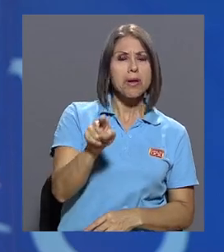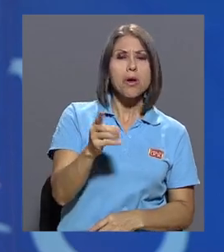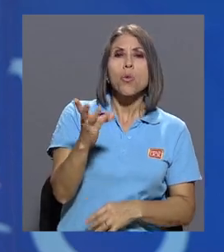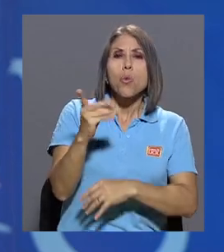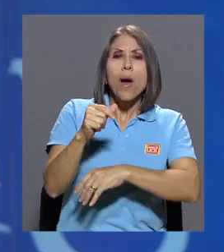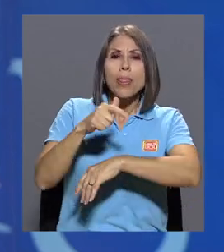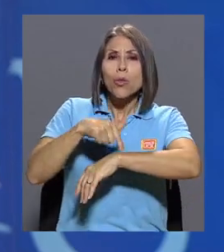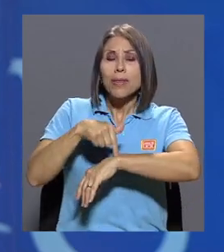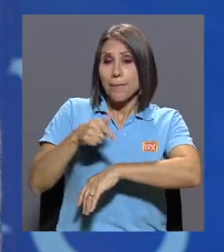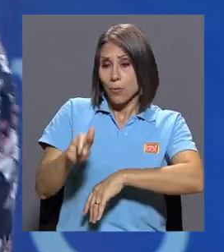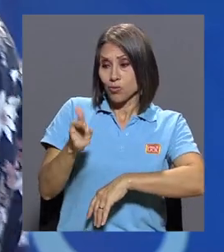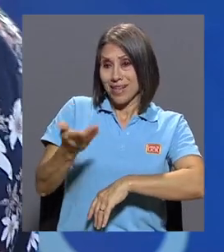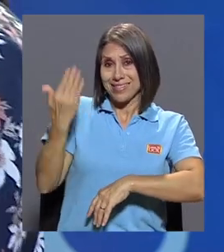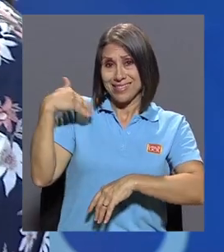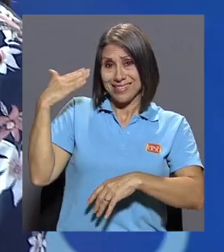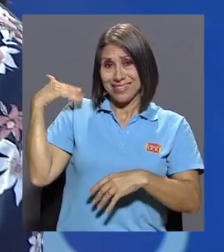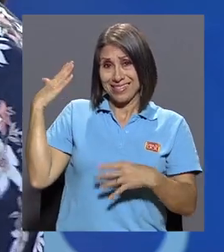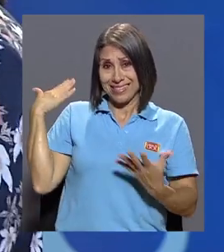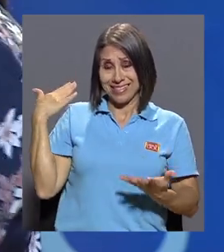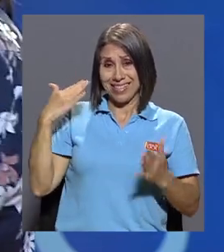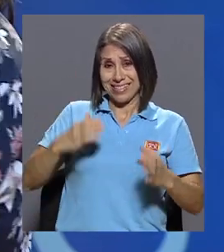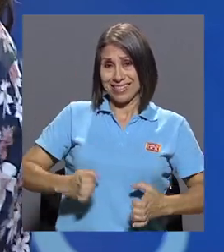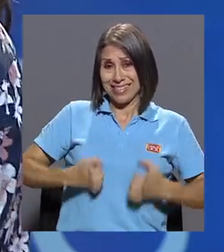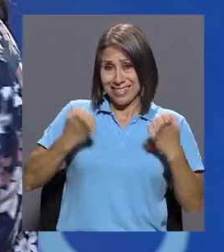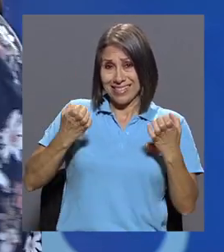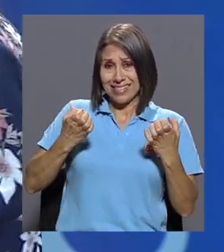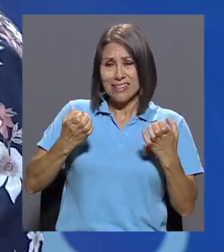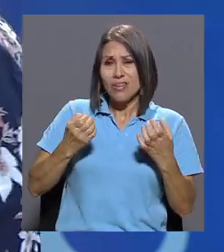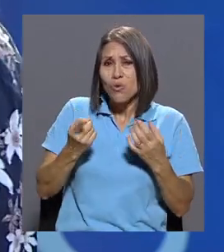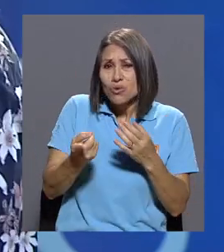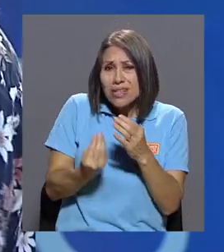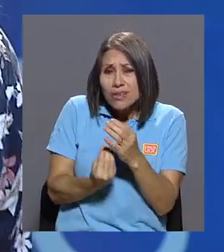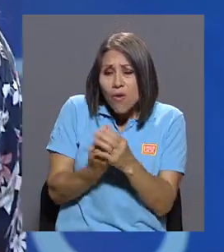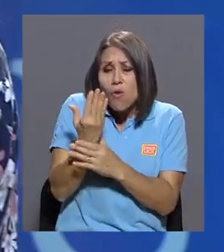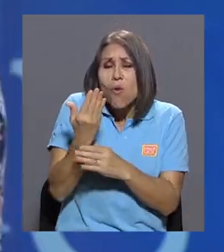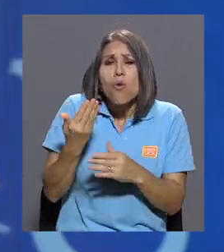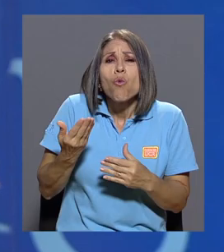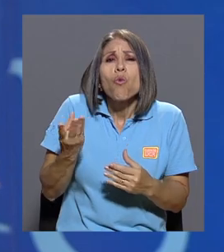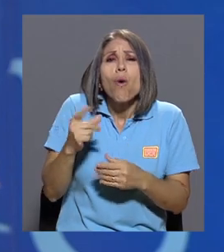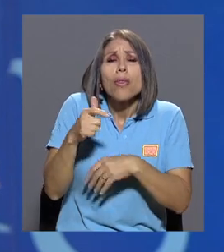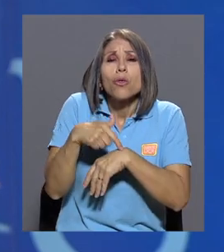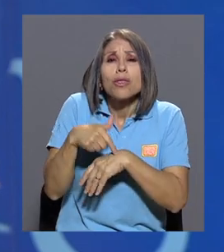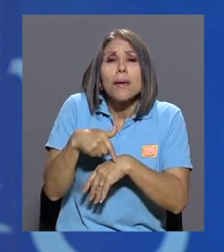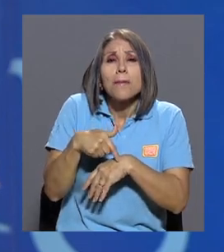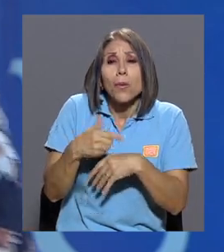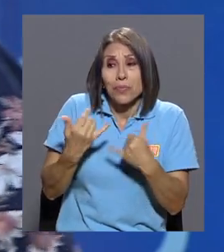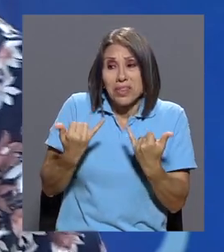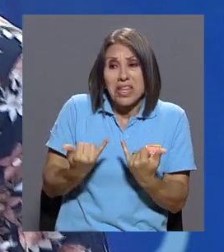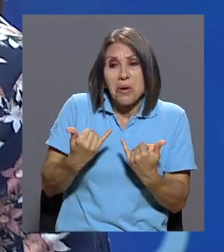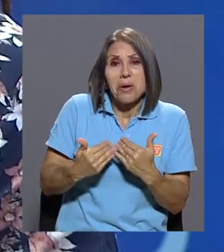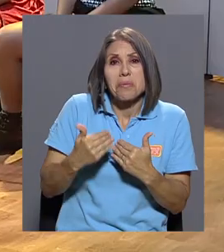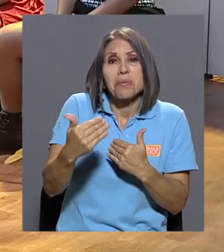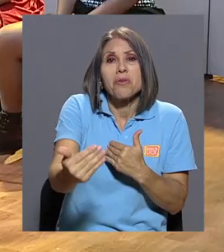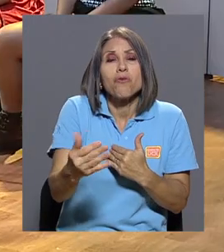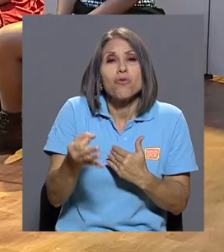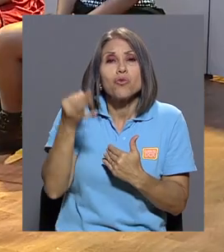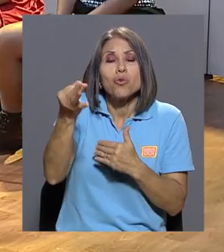formaron y bueno, en lo que me queda ya el minuto que me resta de entrevista con vos, ¿cuáles son sus planes a futuro?